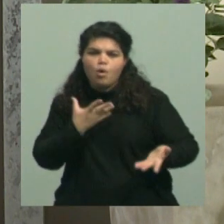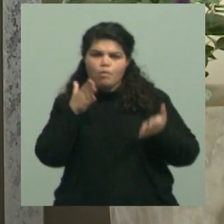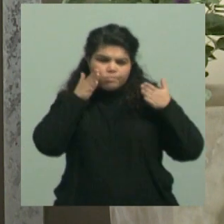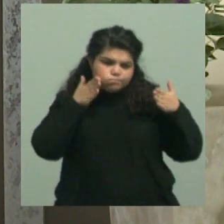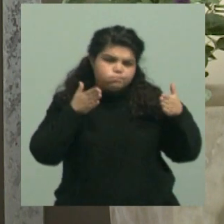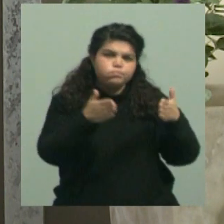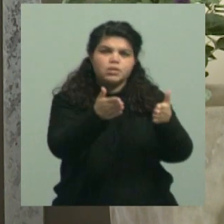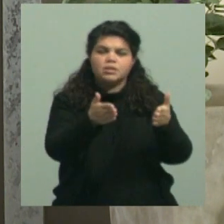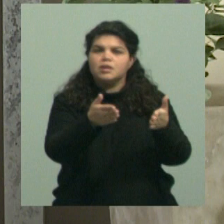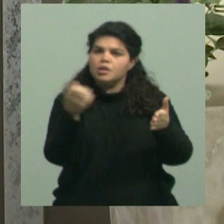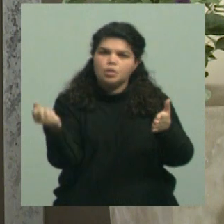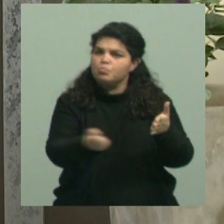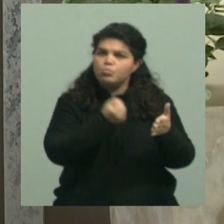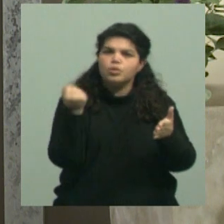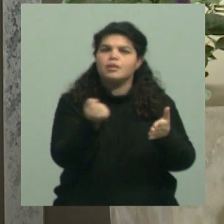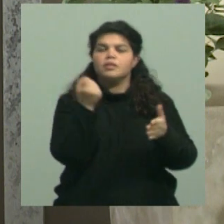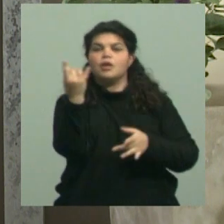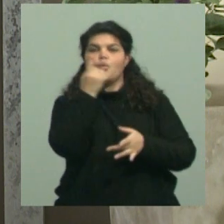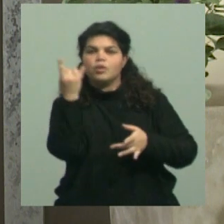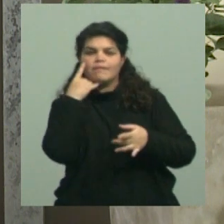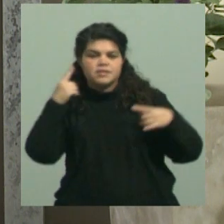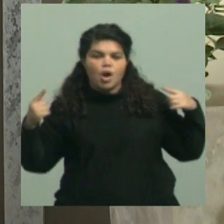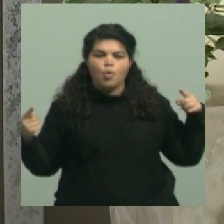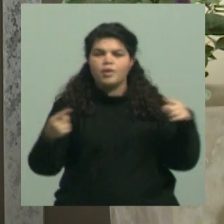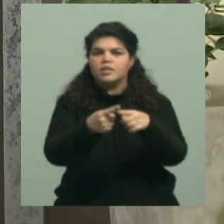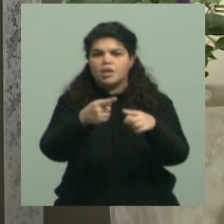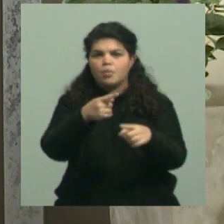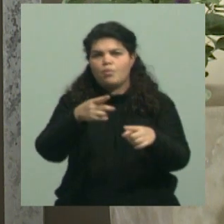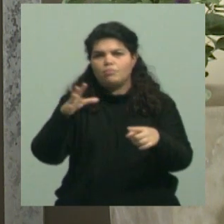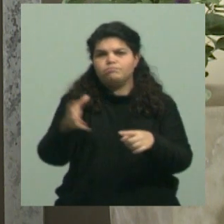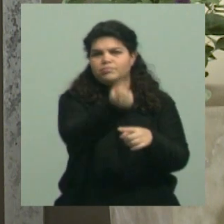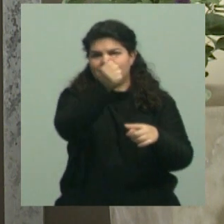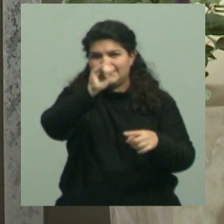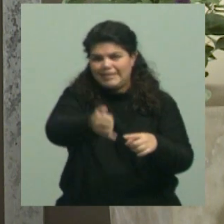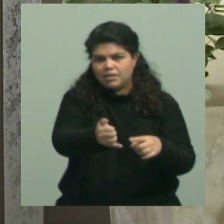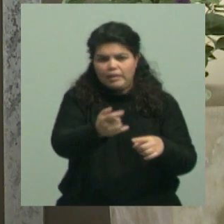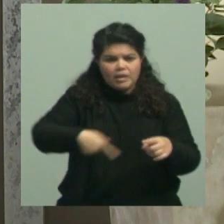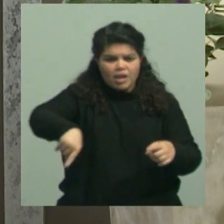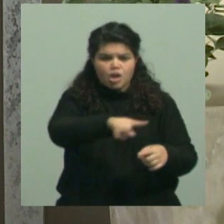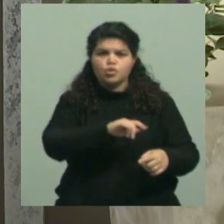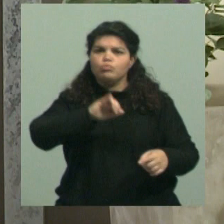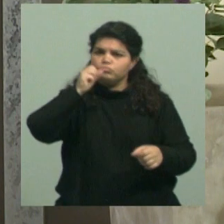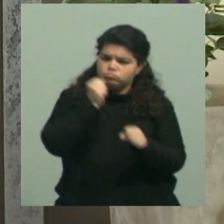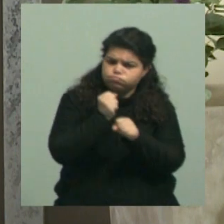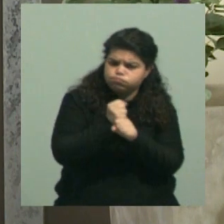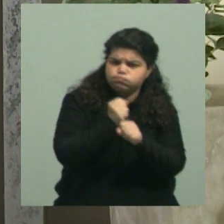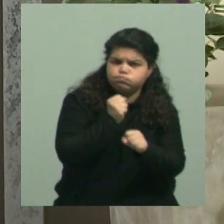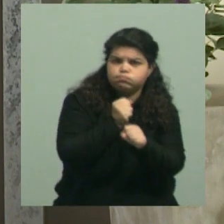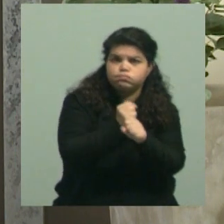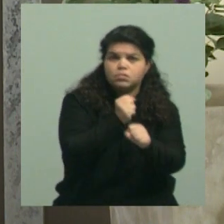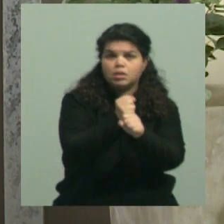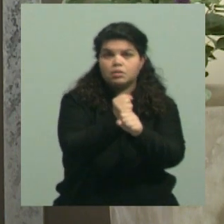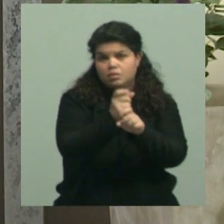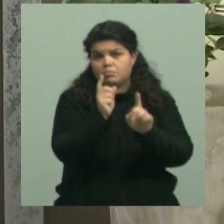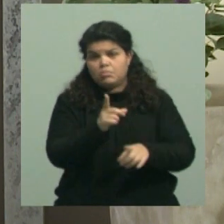la universidad pueda cumplir con la misión que le toca cumplir. Y que desde la universidad,